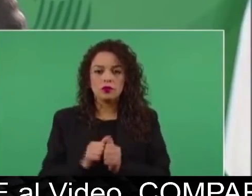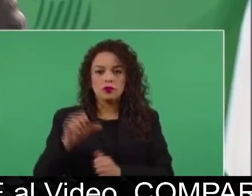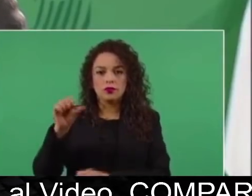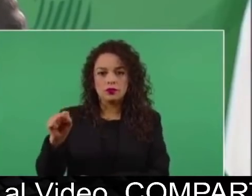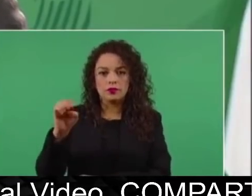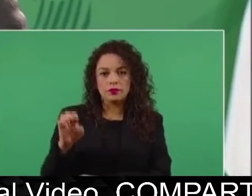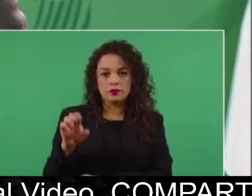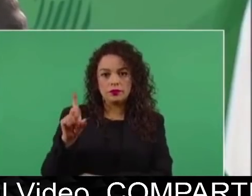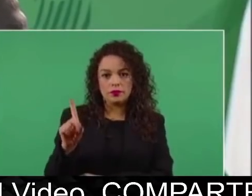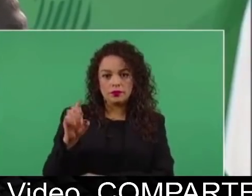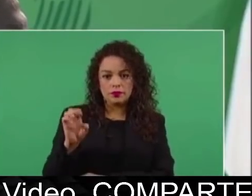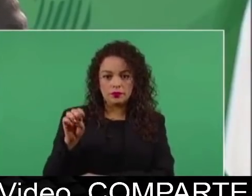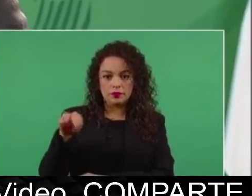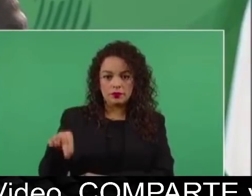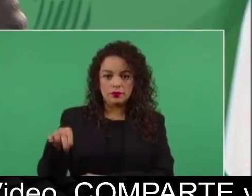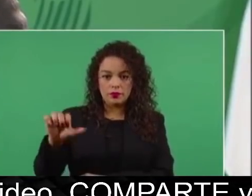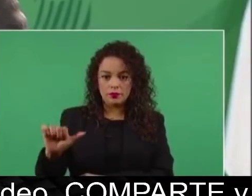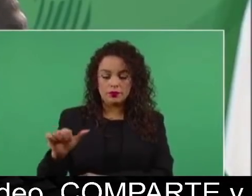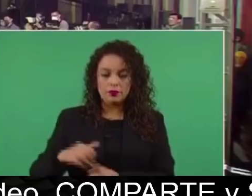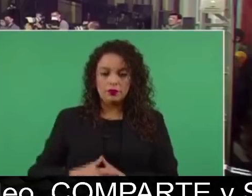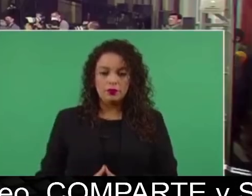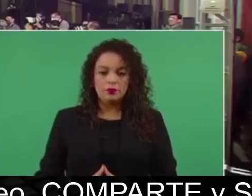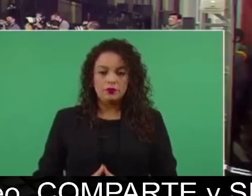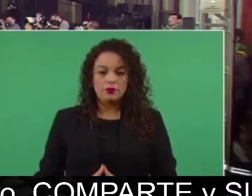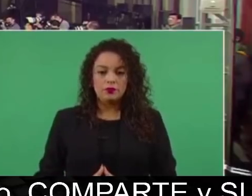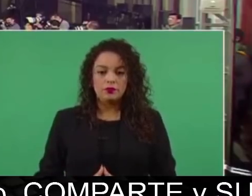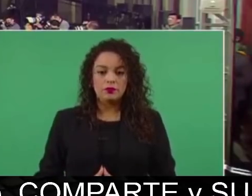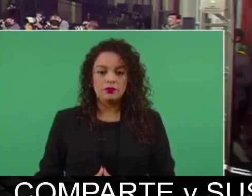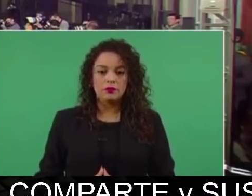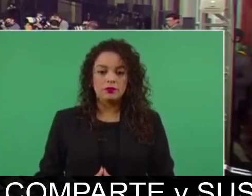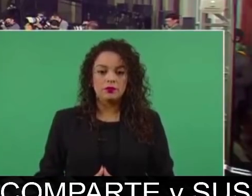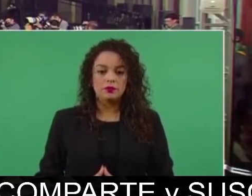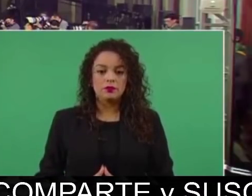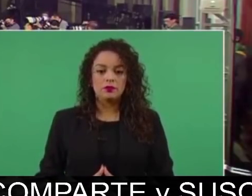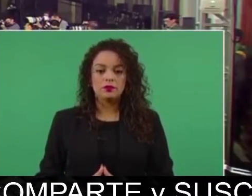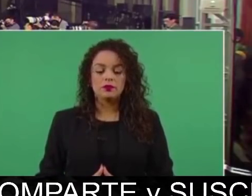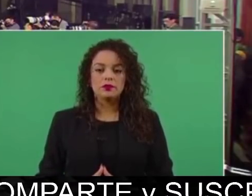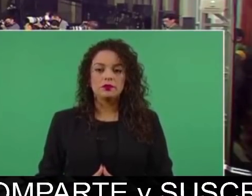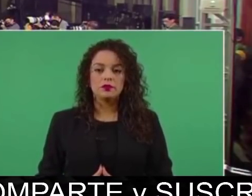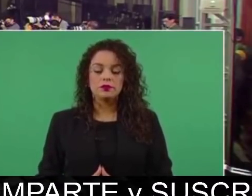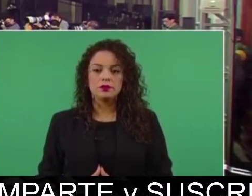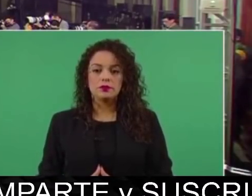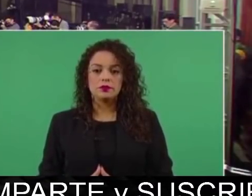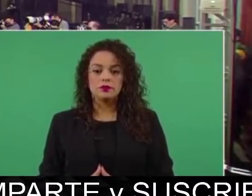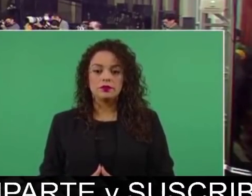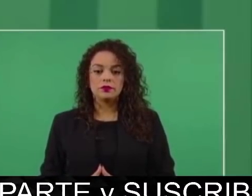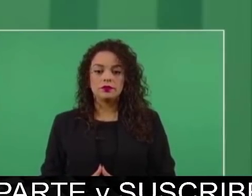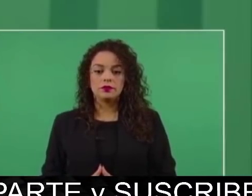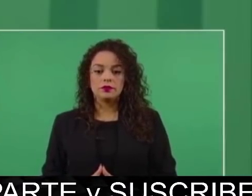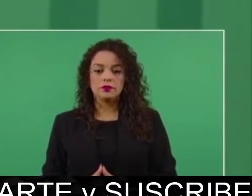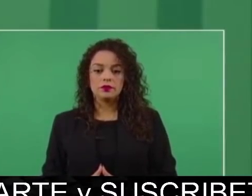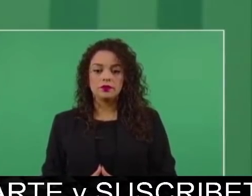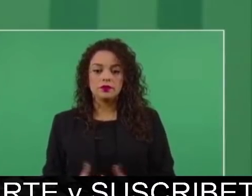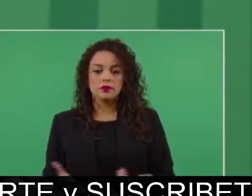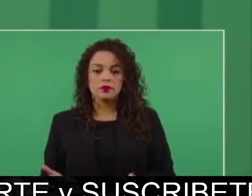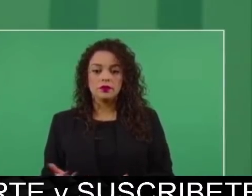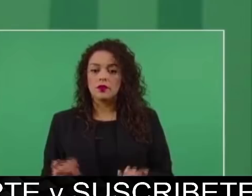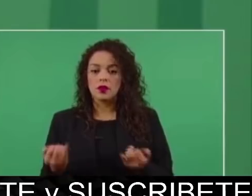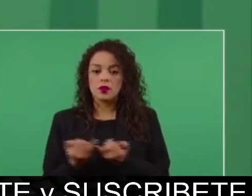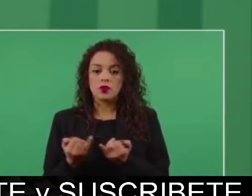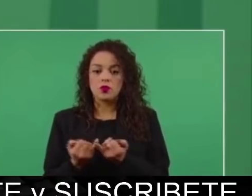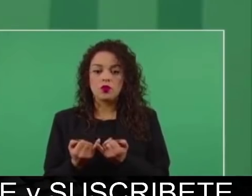cómo existe la Fuerza